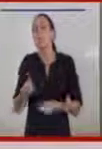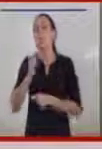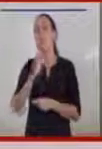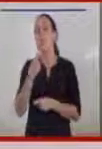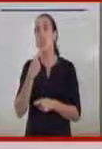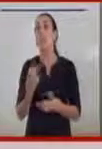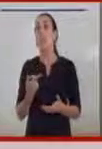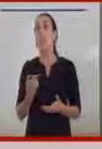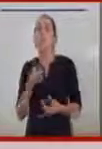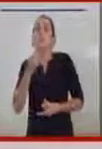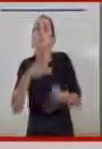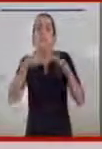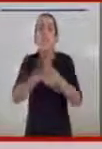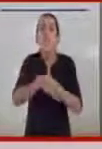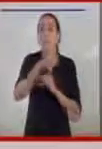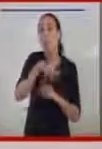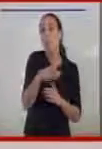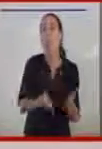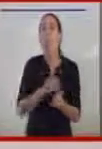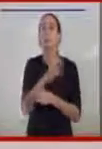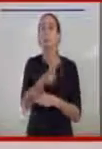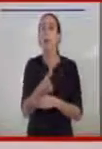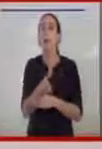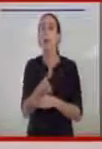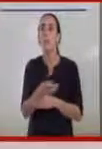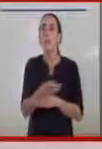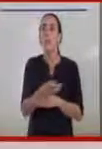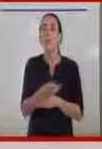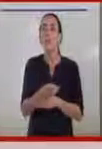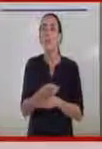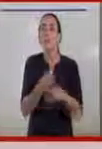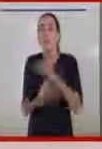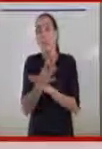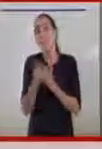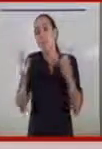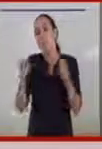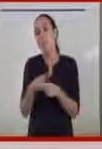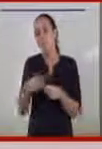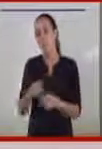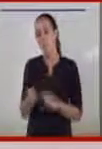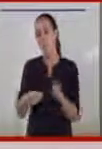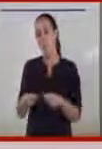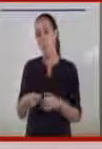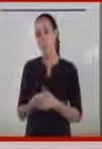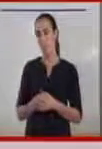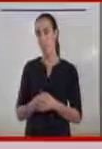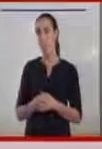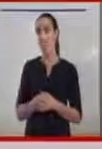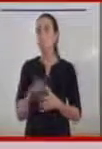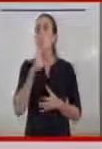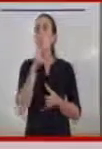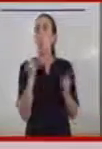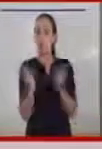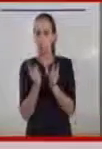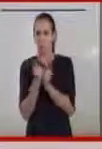accesible, pues iremos sacando productos nuevos al mercado. Os hago una breve